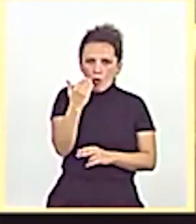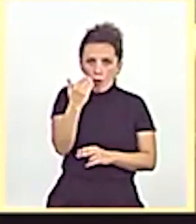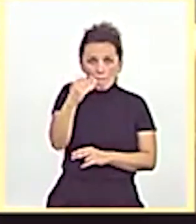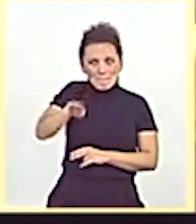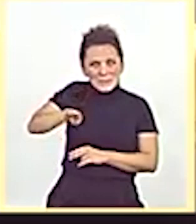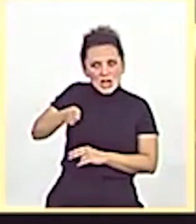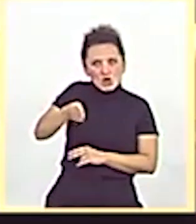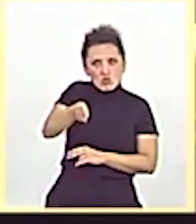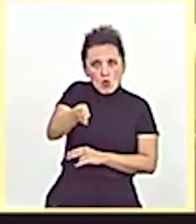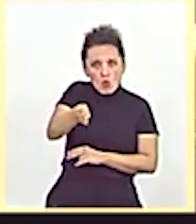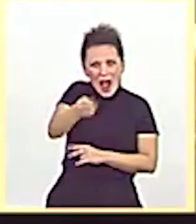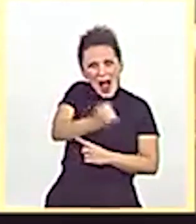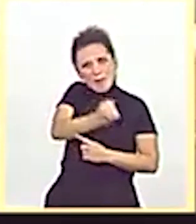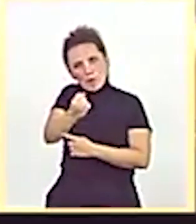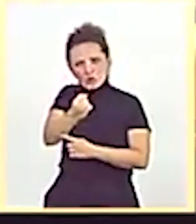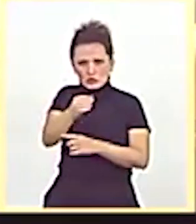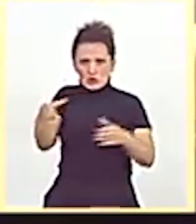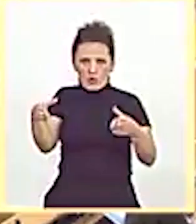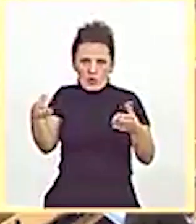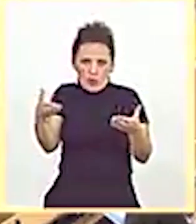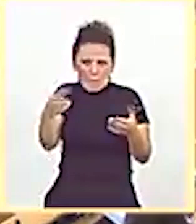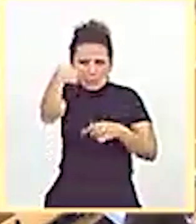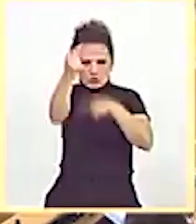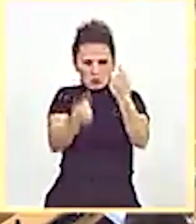Bildu para conseguir su apoyo en estos presupuestos.